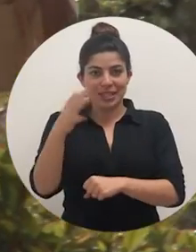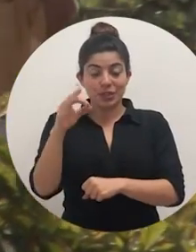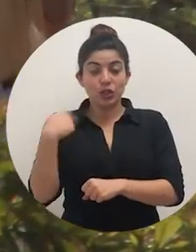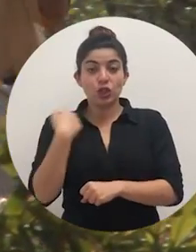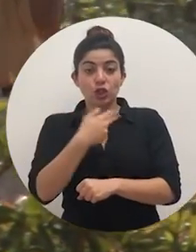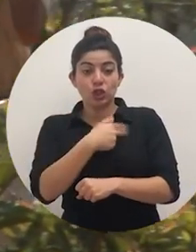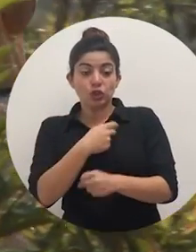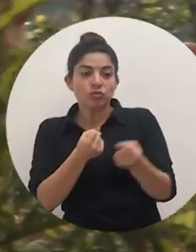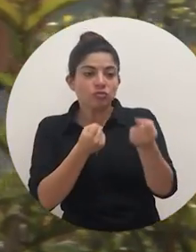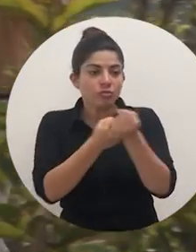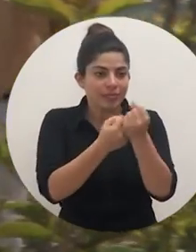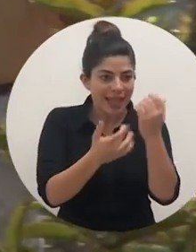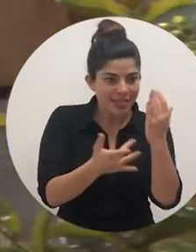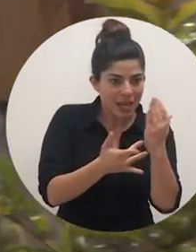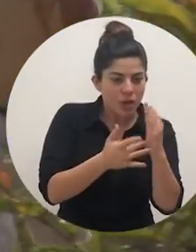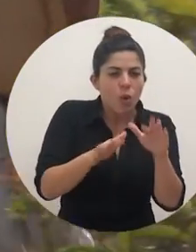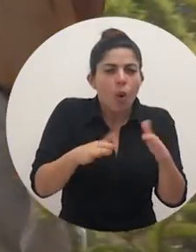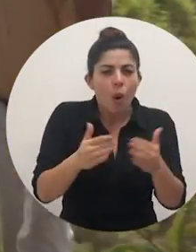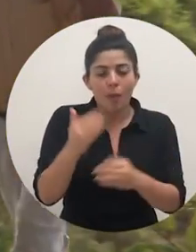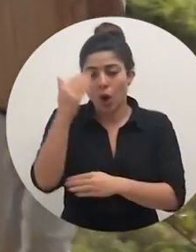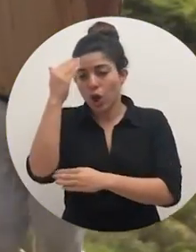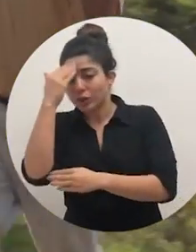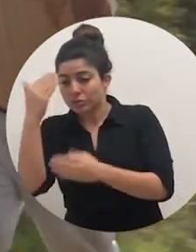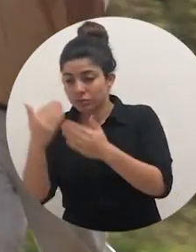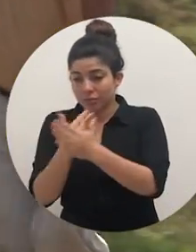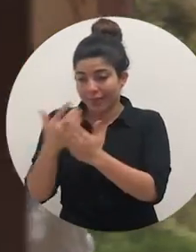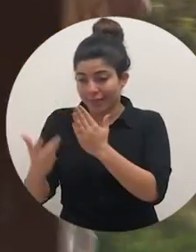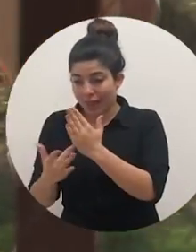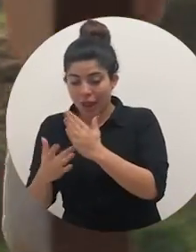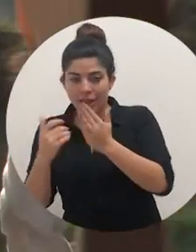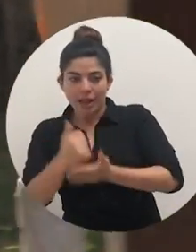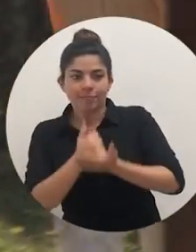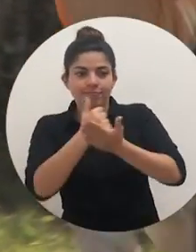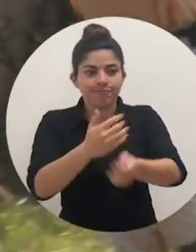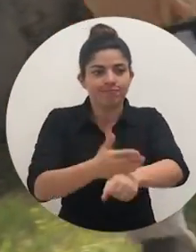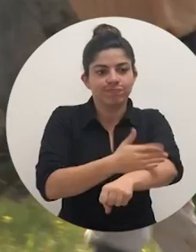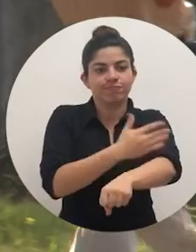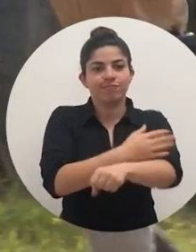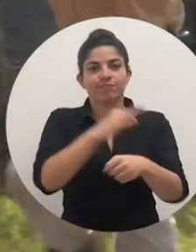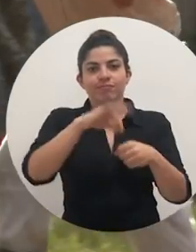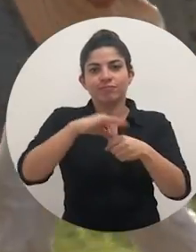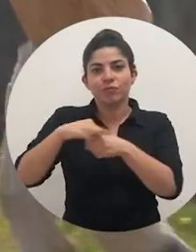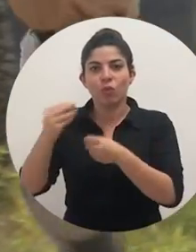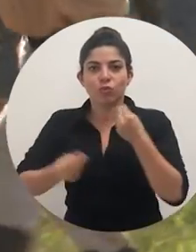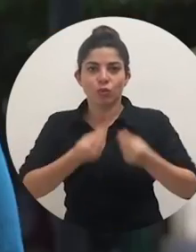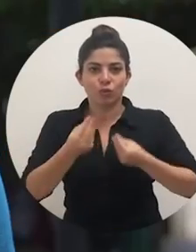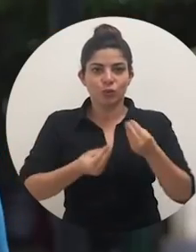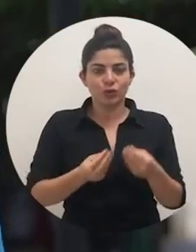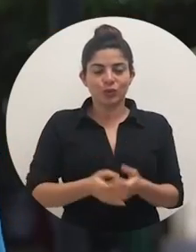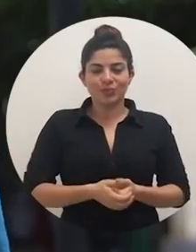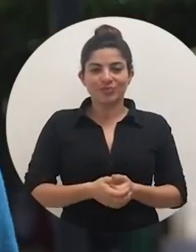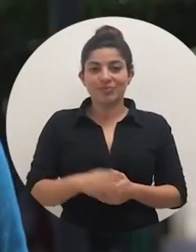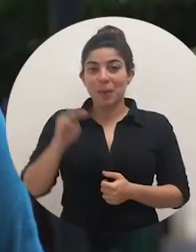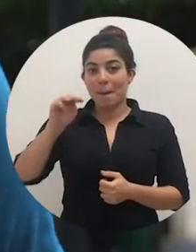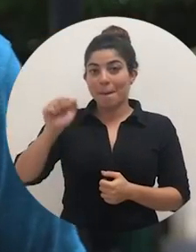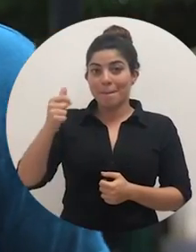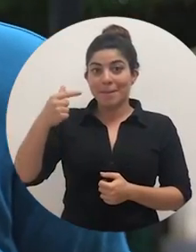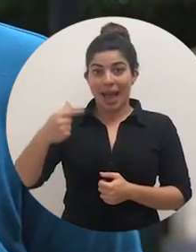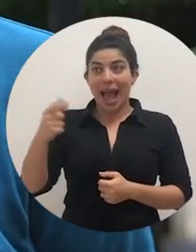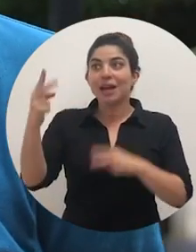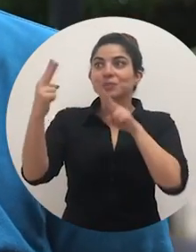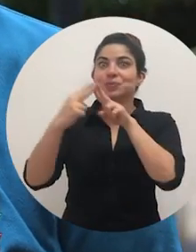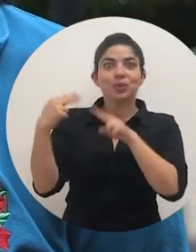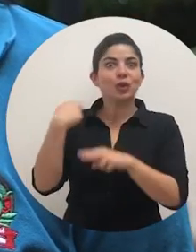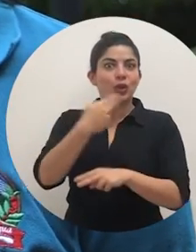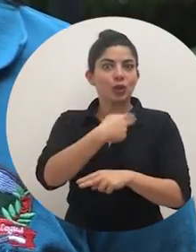Brindamos apoyo técnico para mejorar, con conocimientos e innovación tecnológica, la producción agropecuaria. El MAC nos conoció